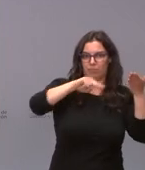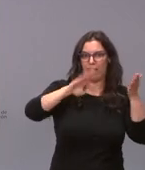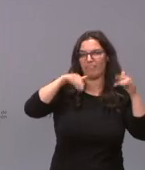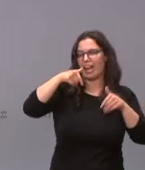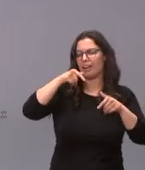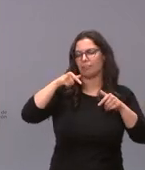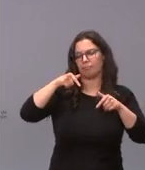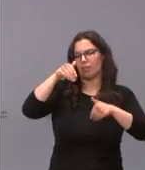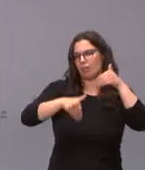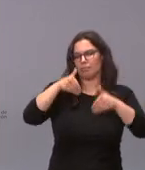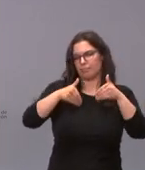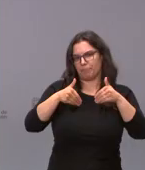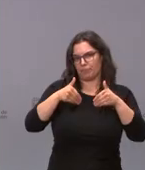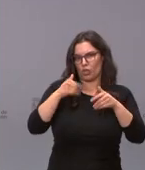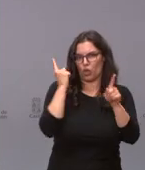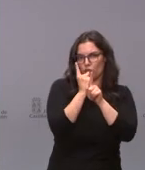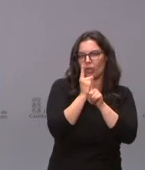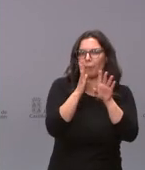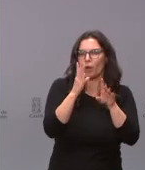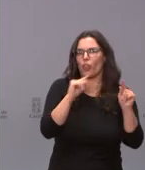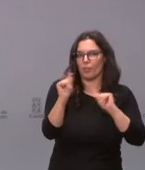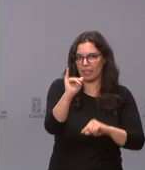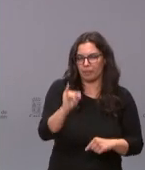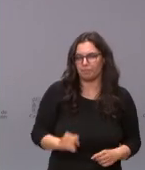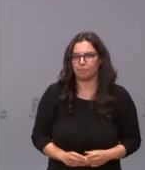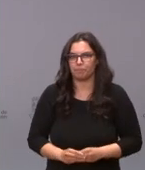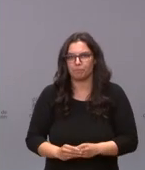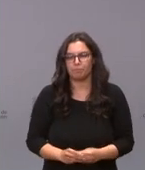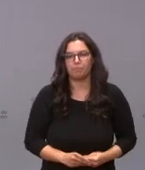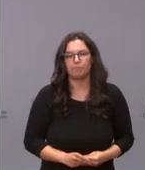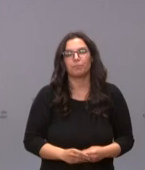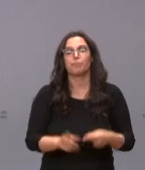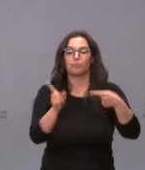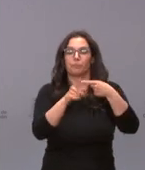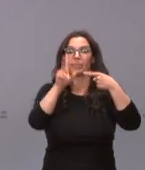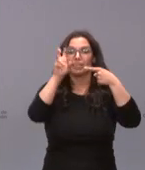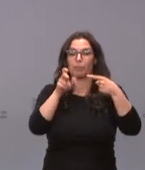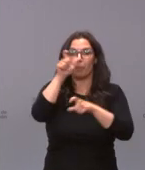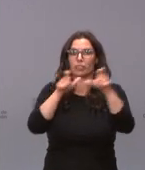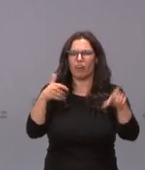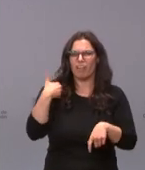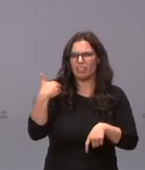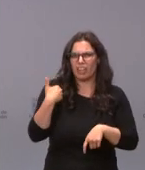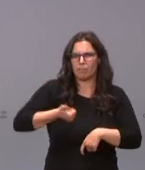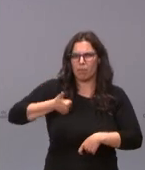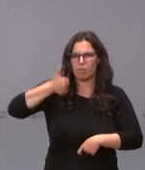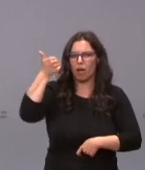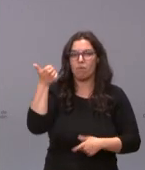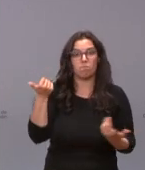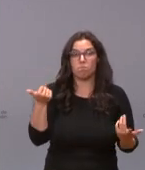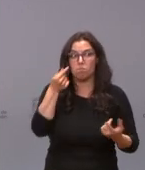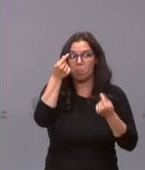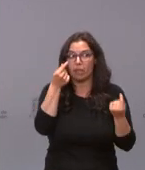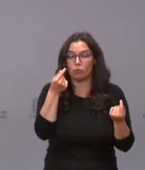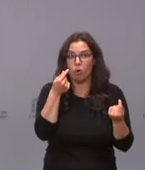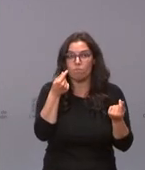gracias bien sobre el aumento del rechazo insisto nuestros datos no dicen eso